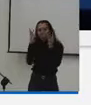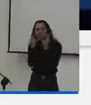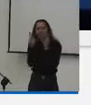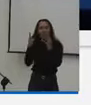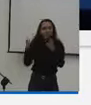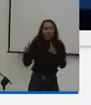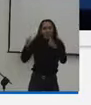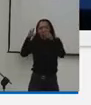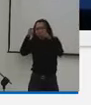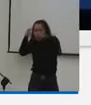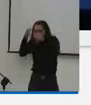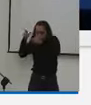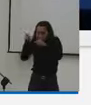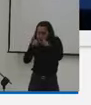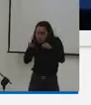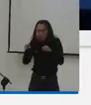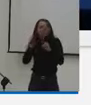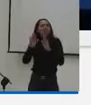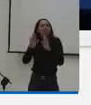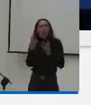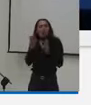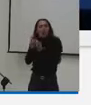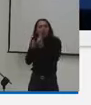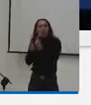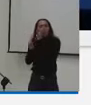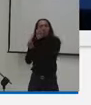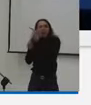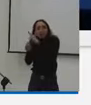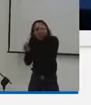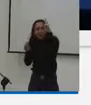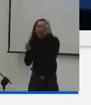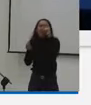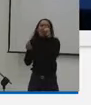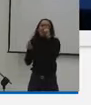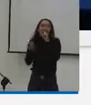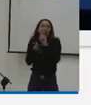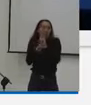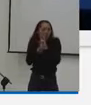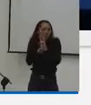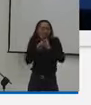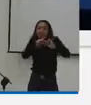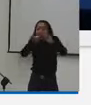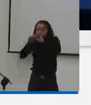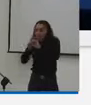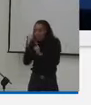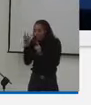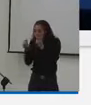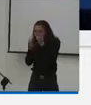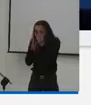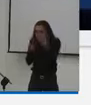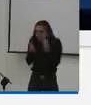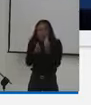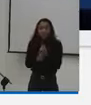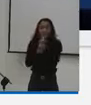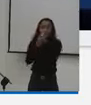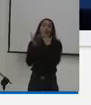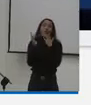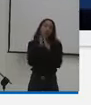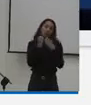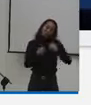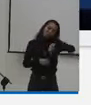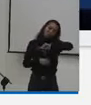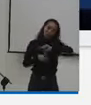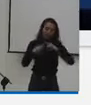bancadas y diferentes partidos liberal cambio radical la U y especialmente nuestro